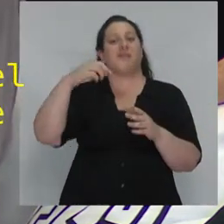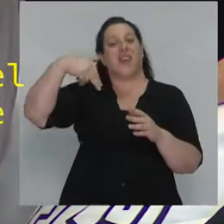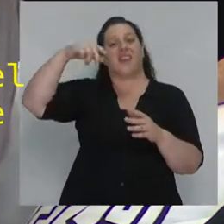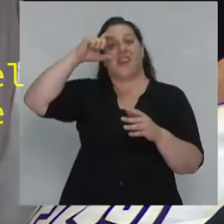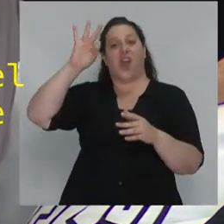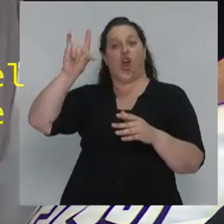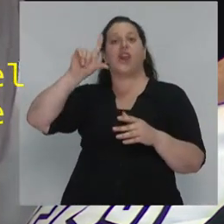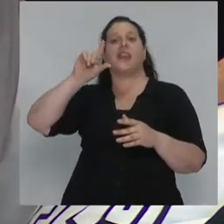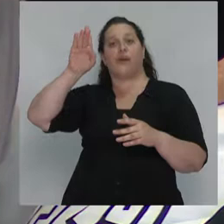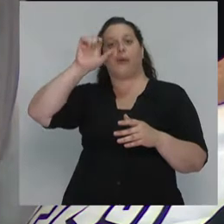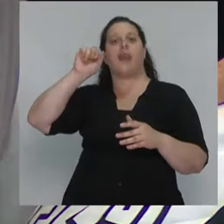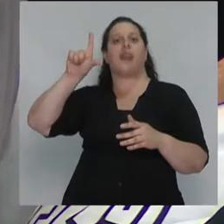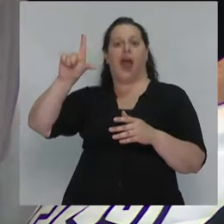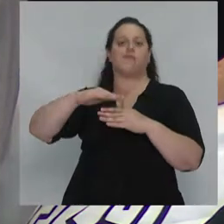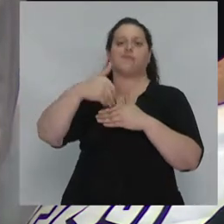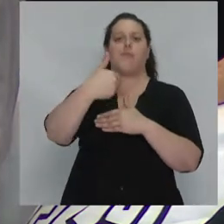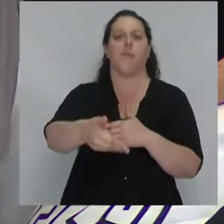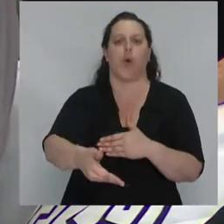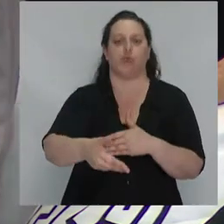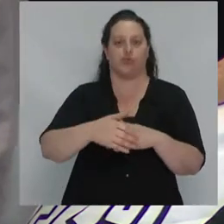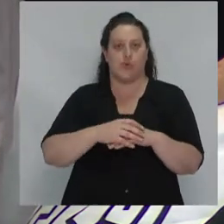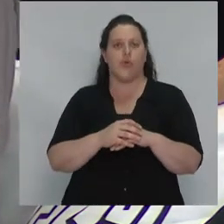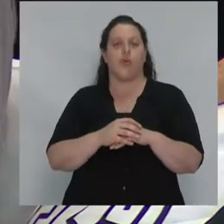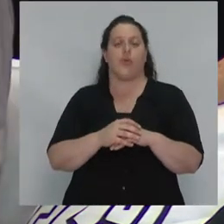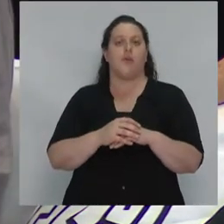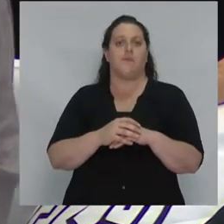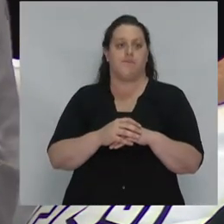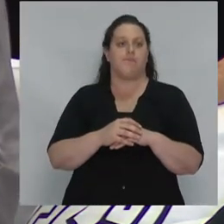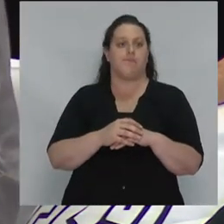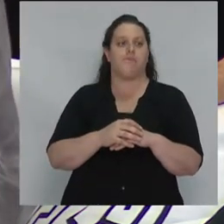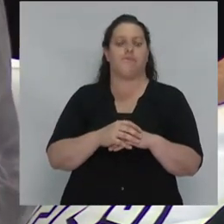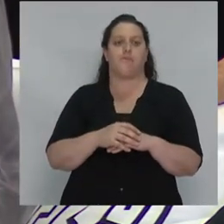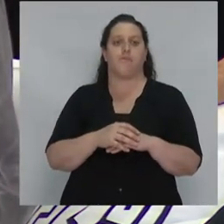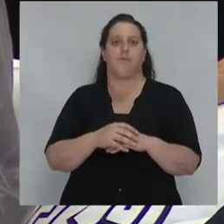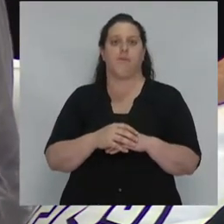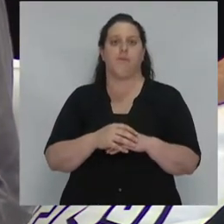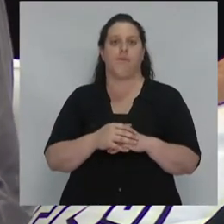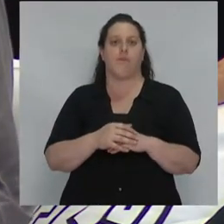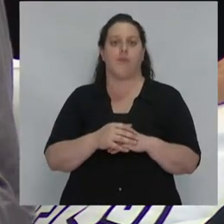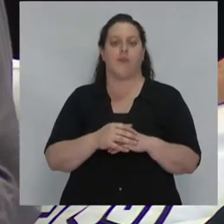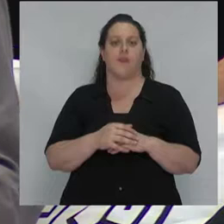un cierto post neoliberalismo